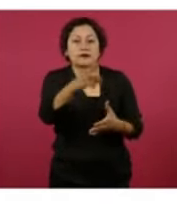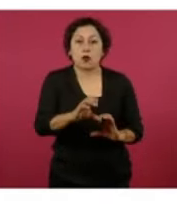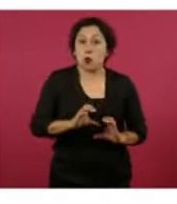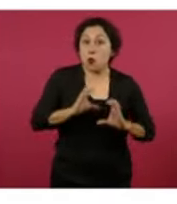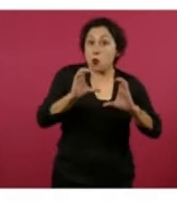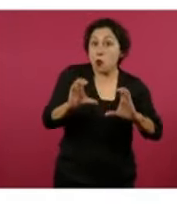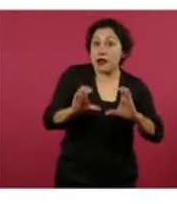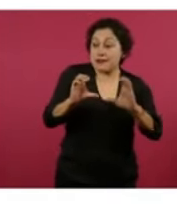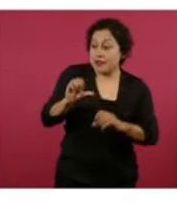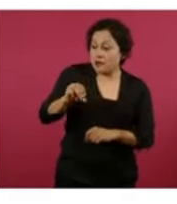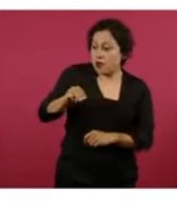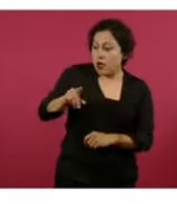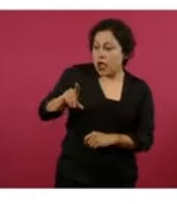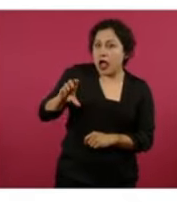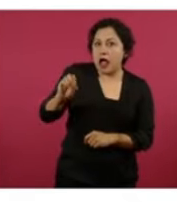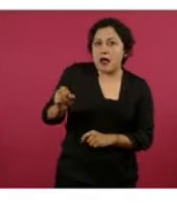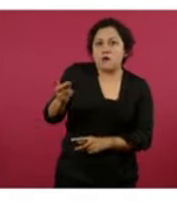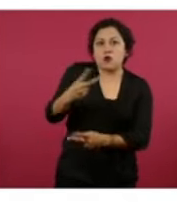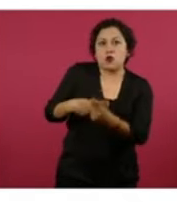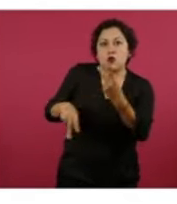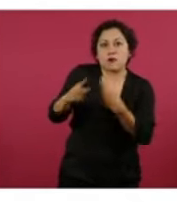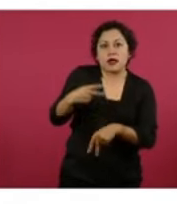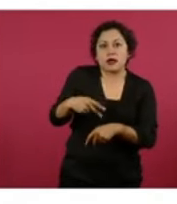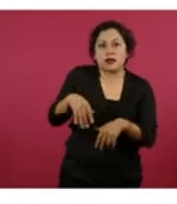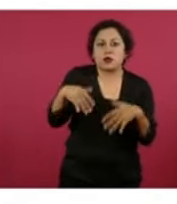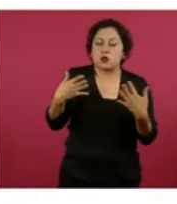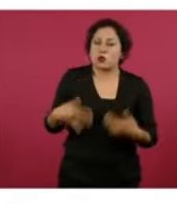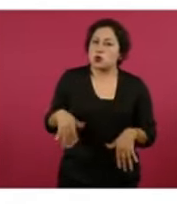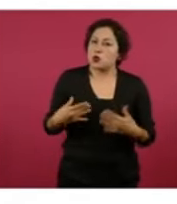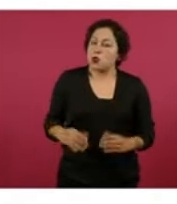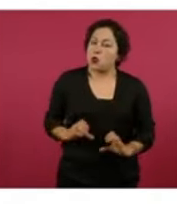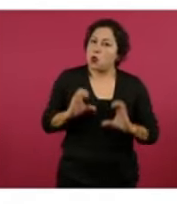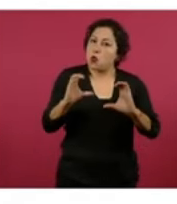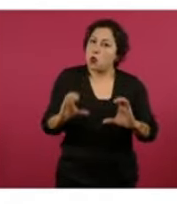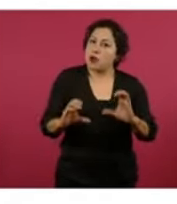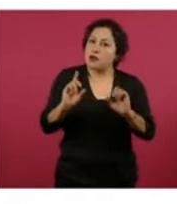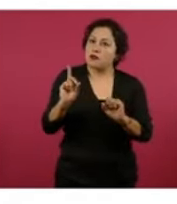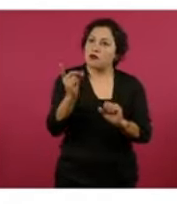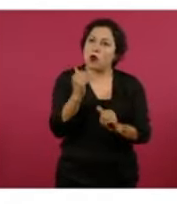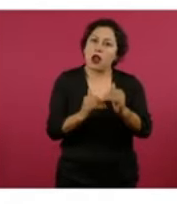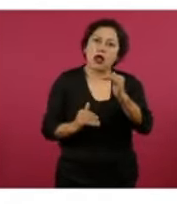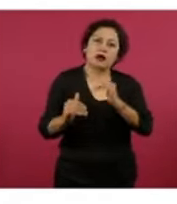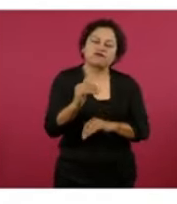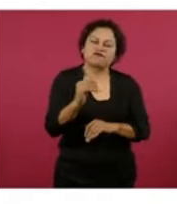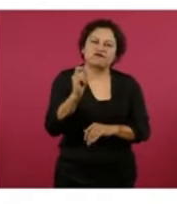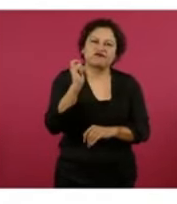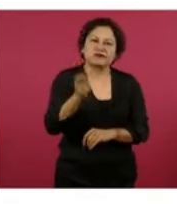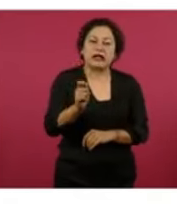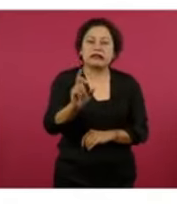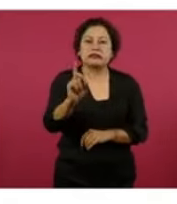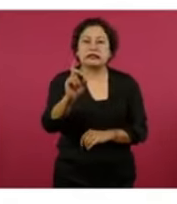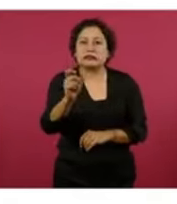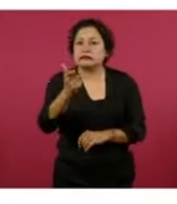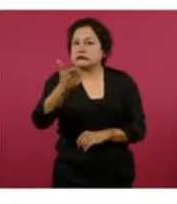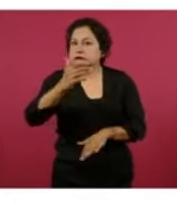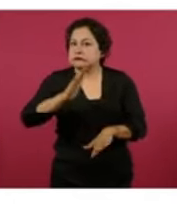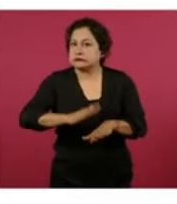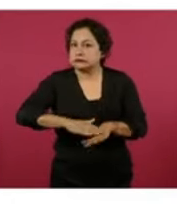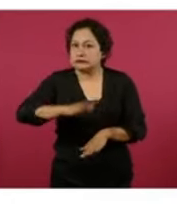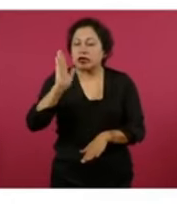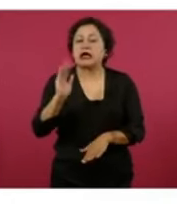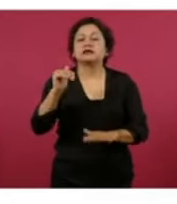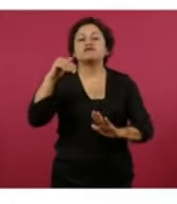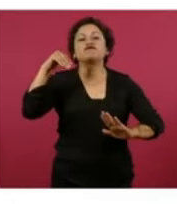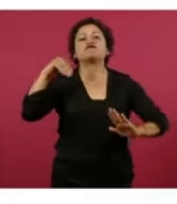AMLO, el dólar estaría a 30 pesos. Habría inflación del 10 por ciento, que caería la inversión extranjera 5 por